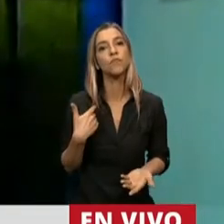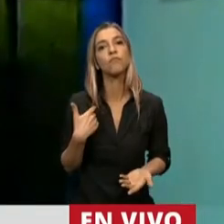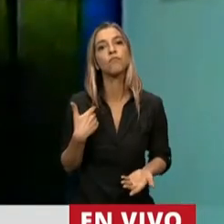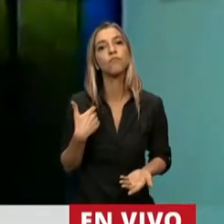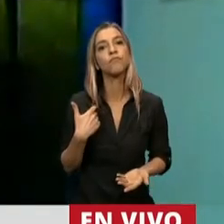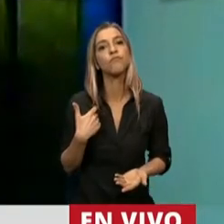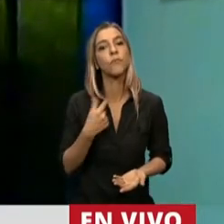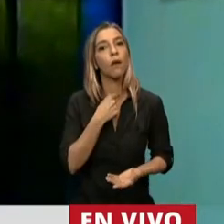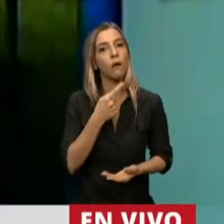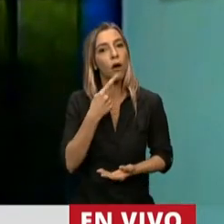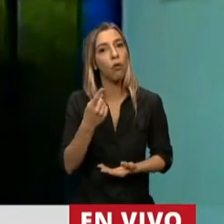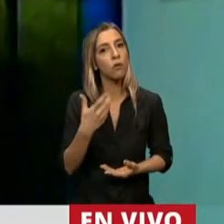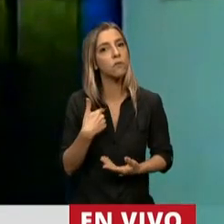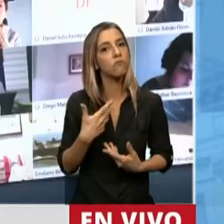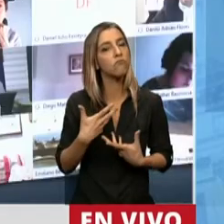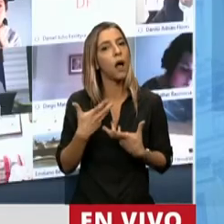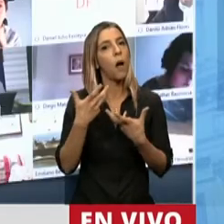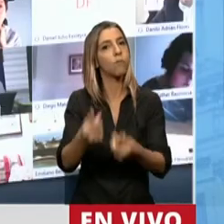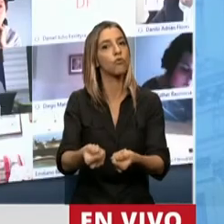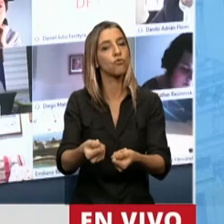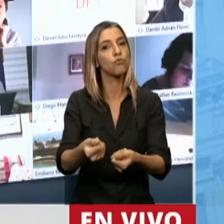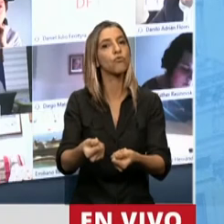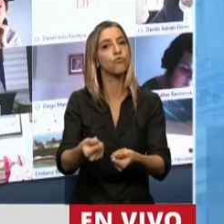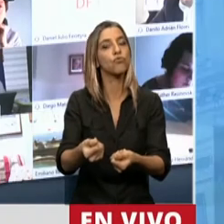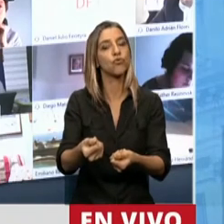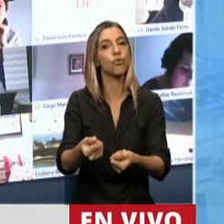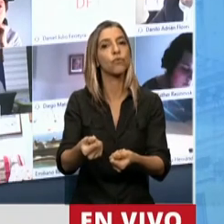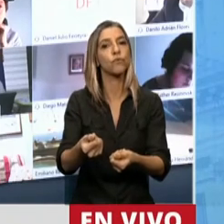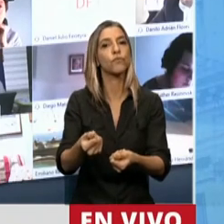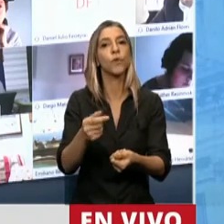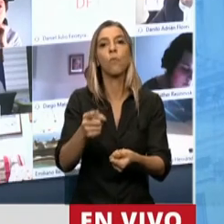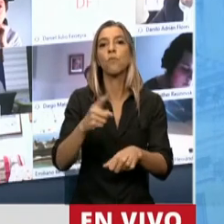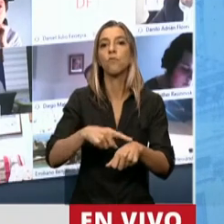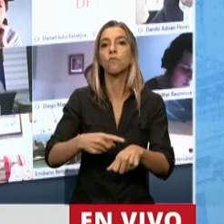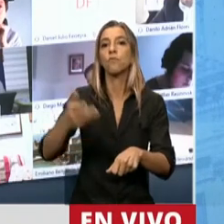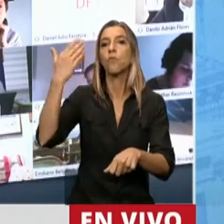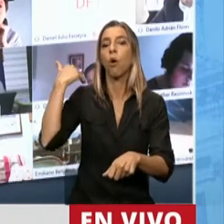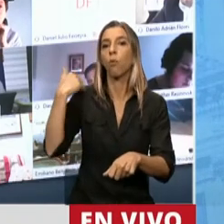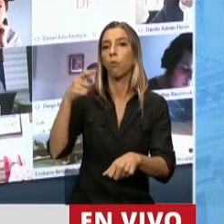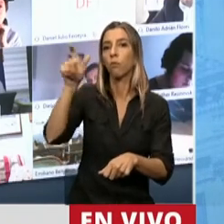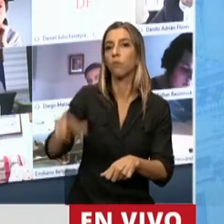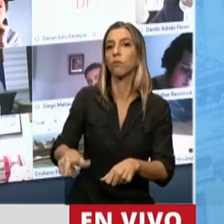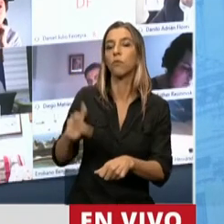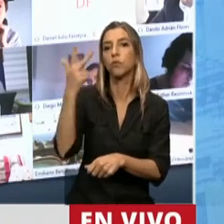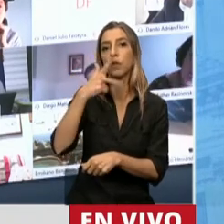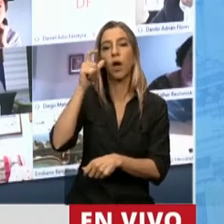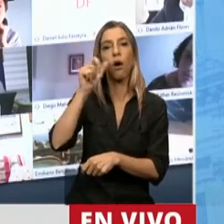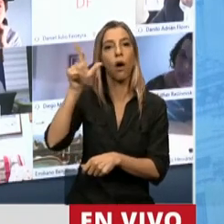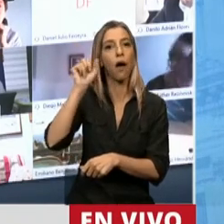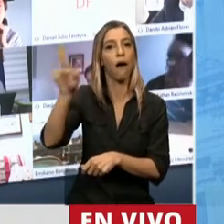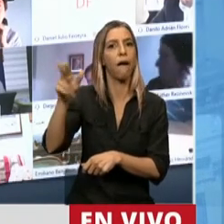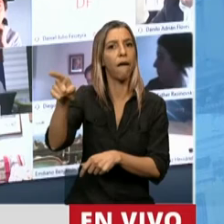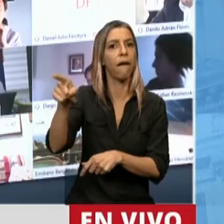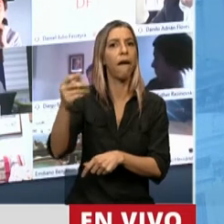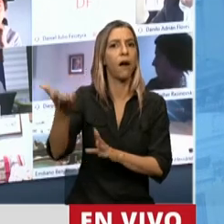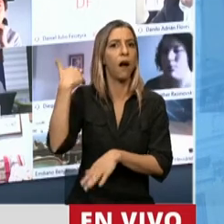al acto de desagravio al diputado Carlos Heller. Carlos Heller